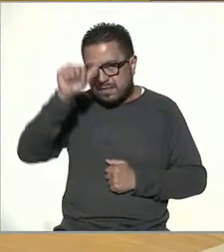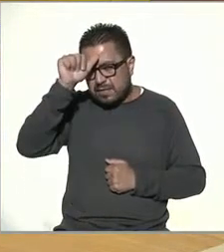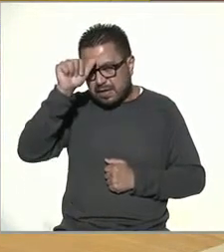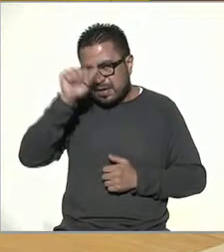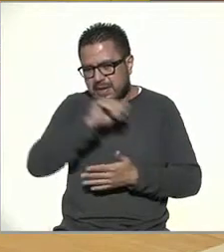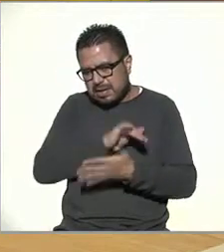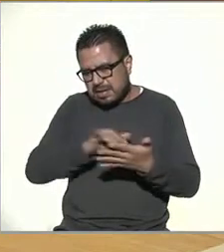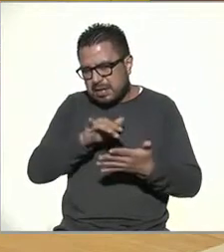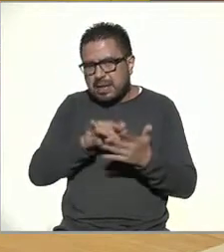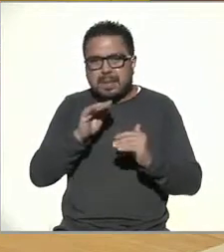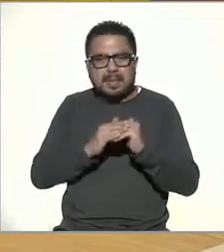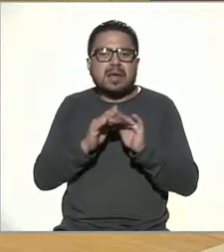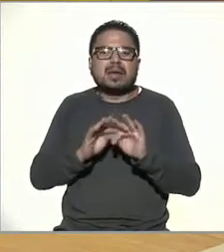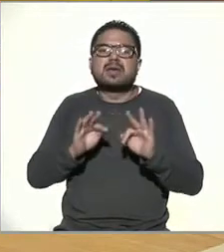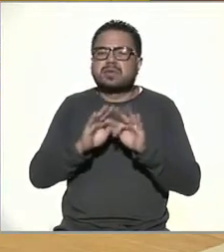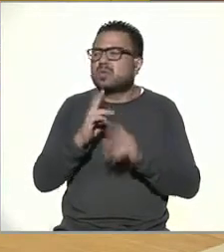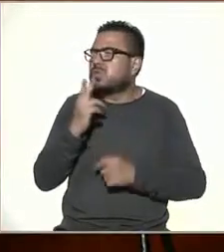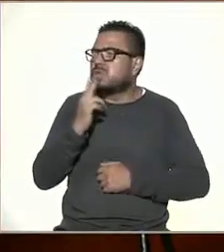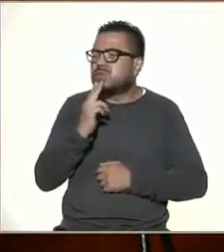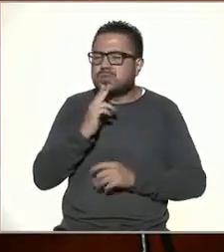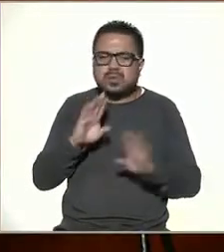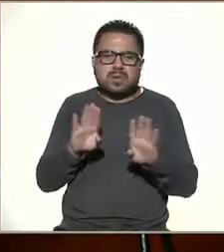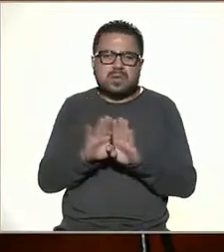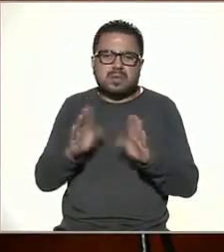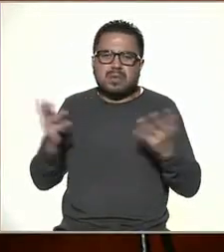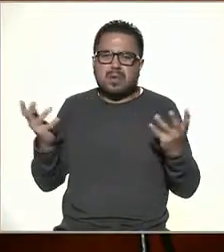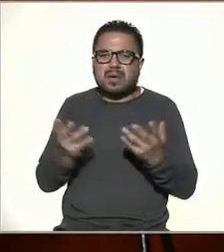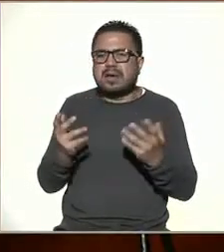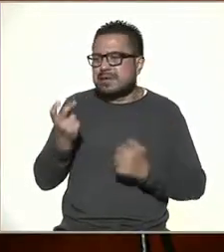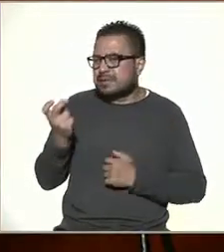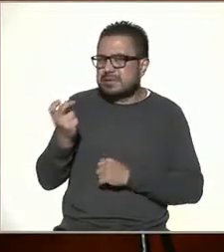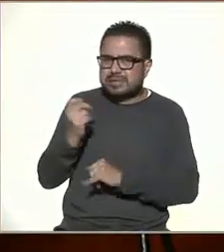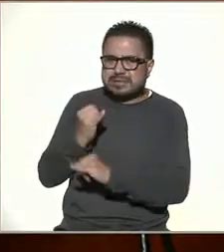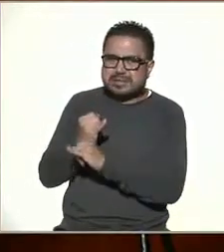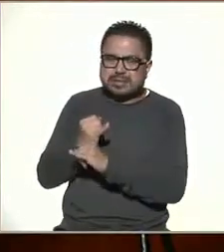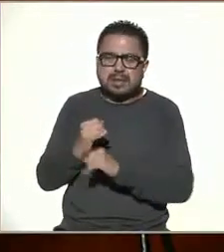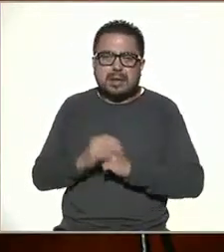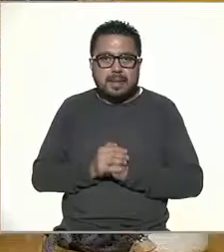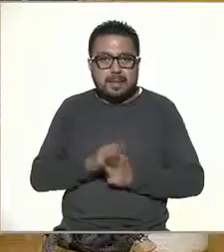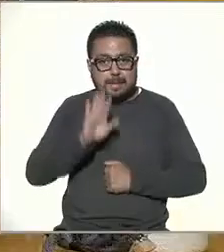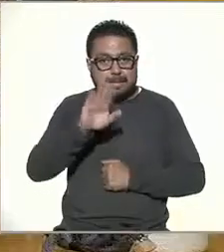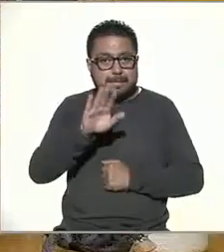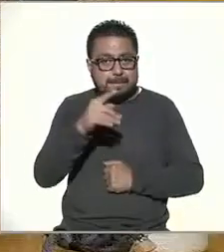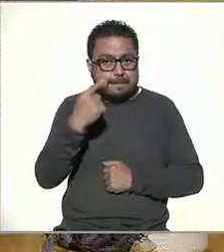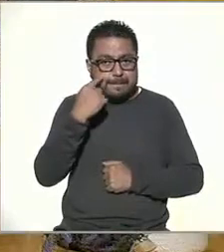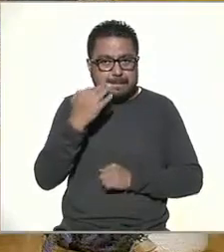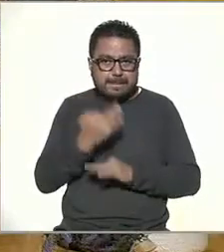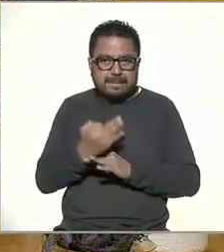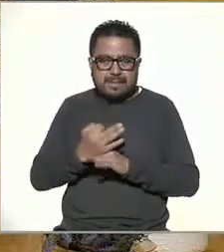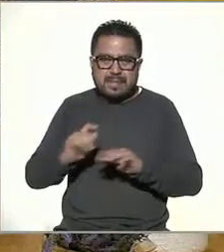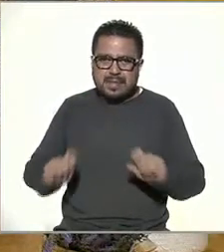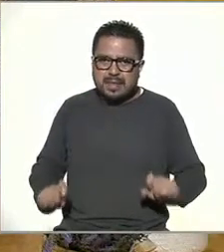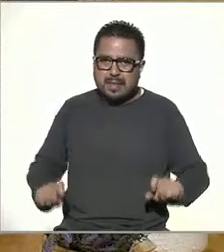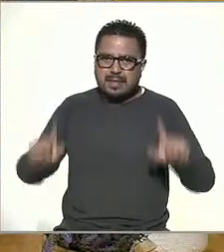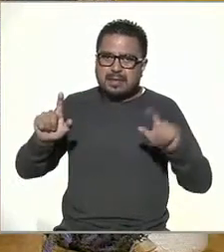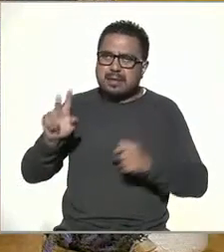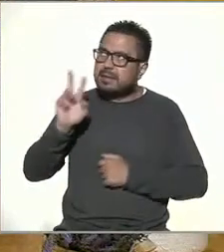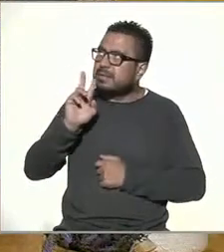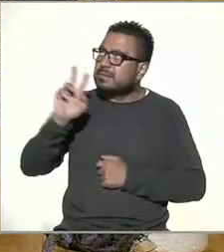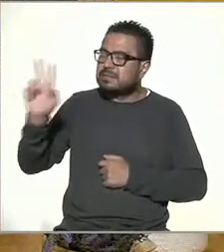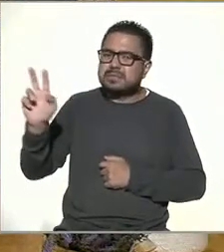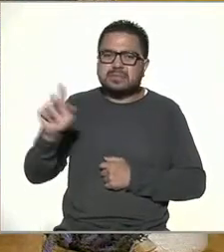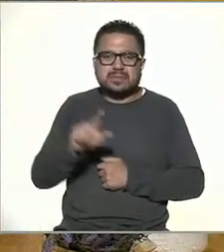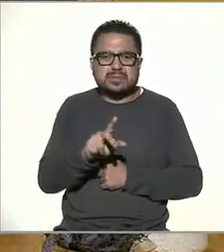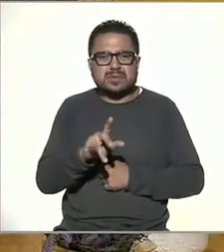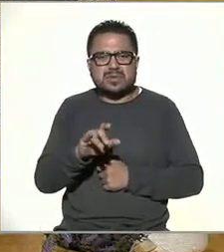muy importante el uso que le vamos a dar a este medio de comunicación. Y justamente, miren, vamos a ver esta cápsula, es Luis